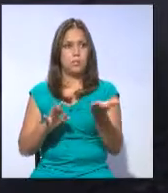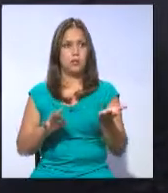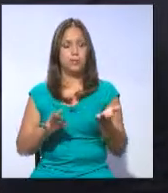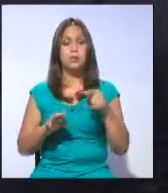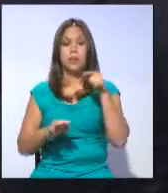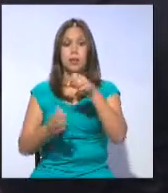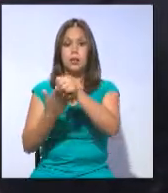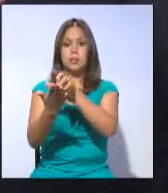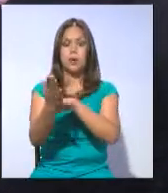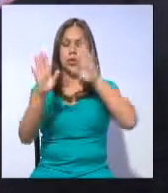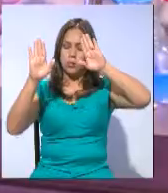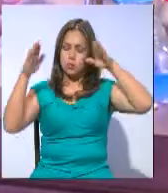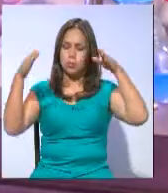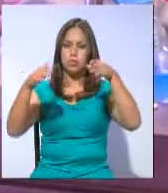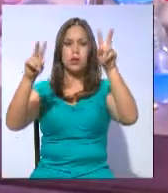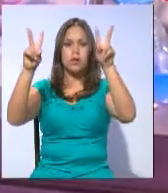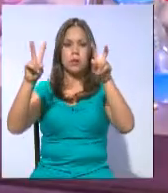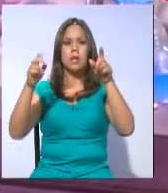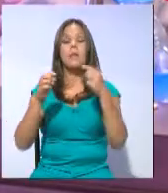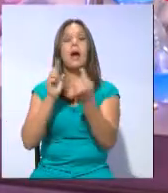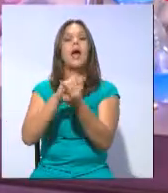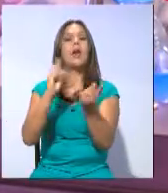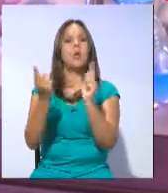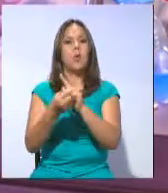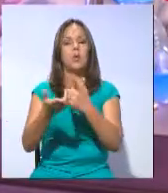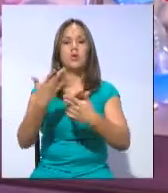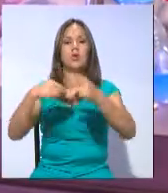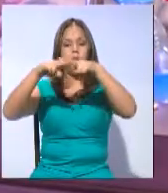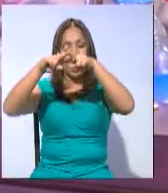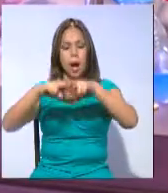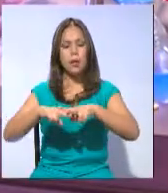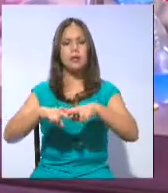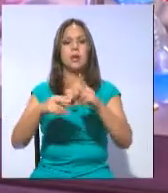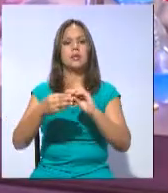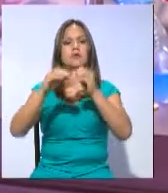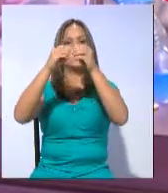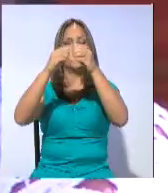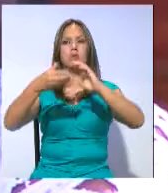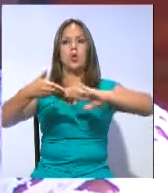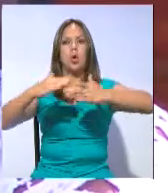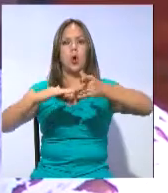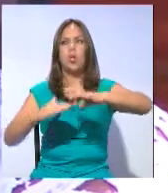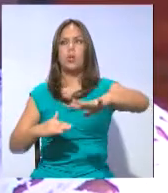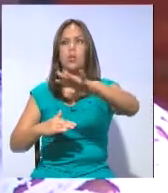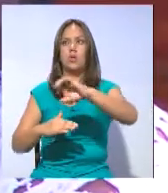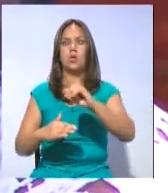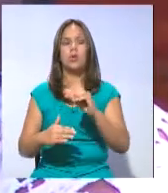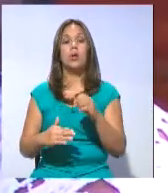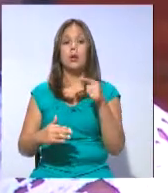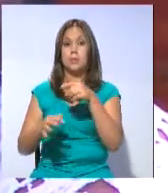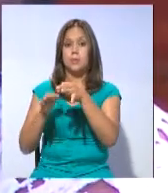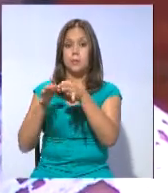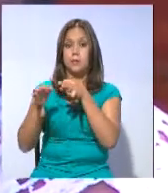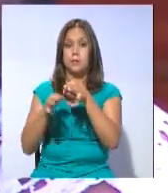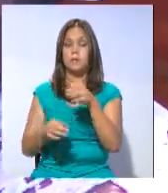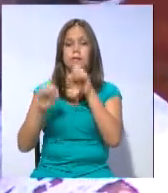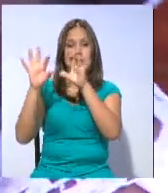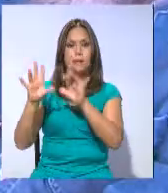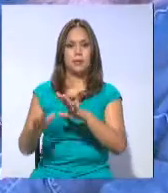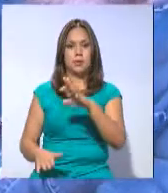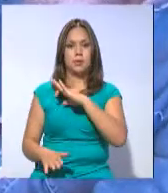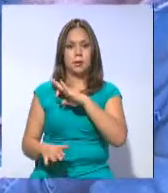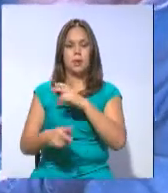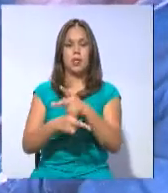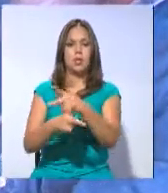proyecto se enfoca en la promoción de espacios de encuentro, análisis y construcción colectiva. Así lo explicó Verónica Naranjo, Secretaría Técnica del